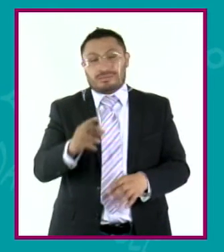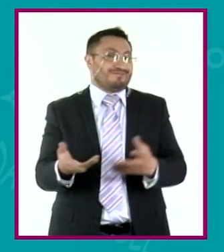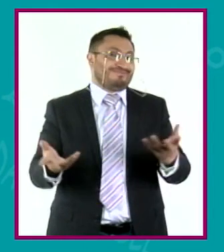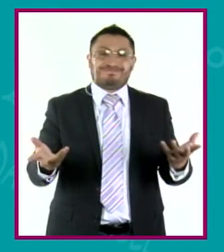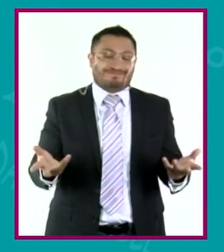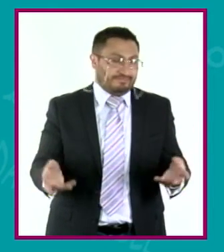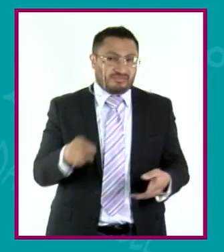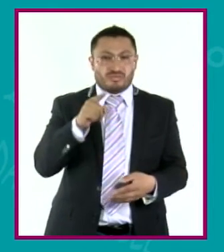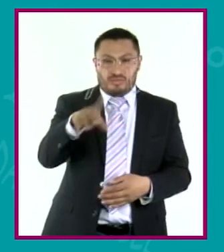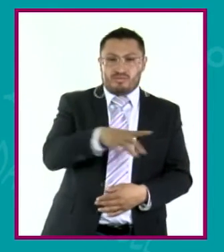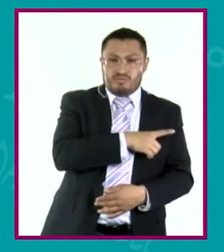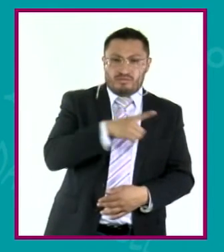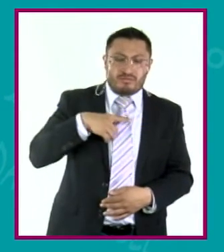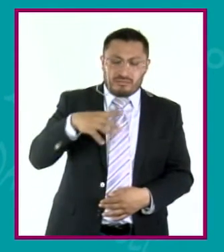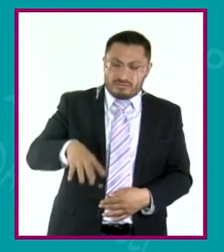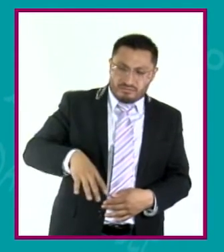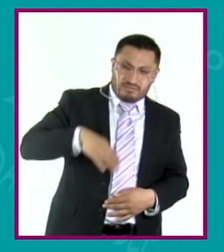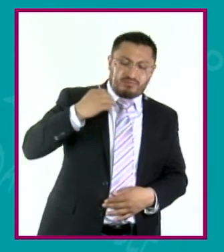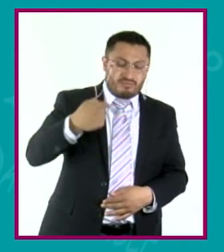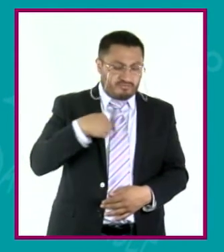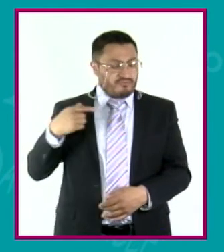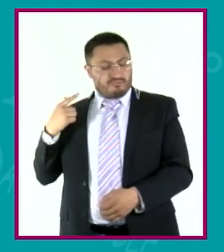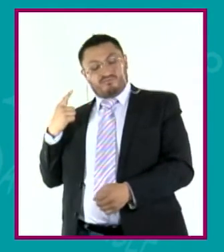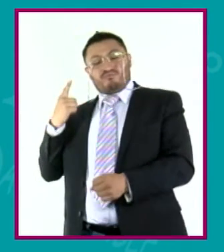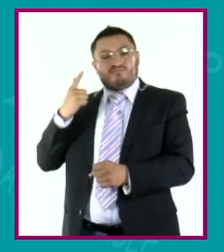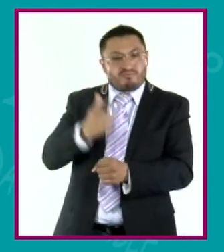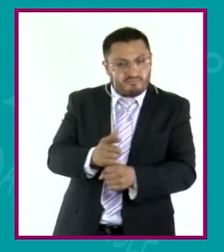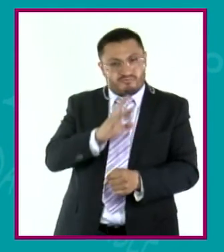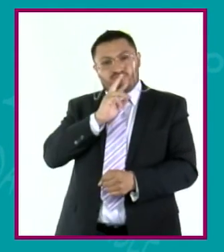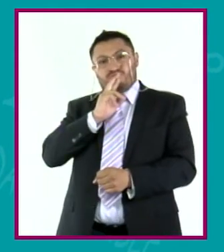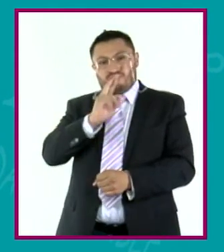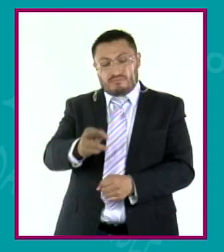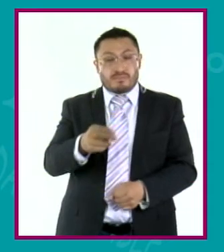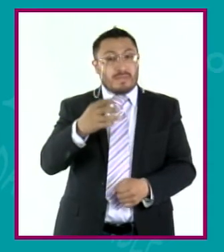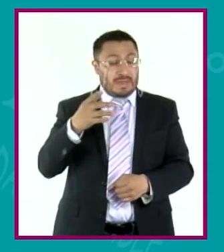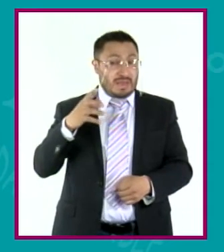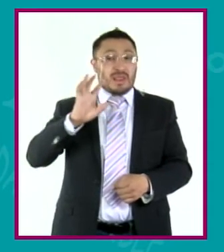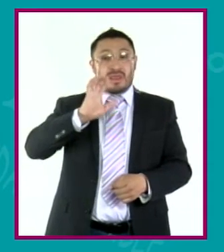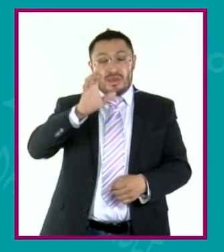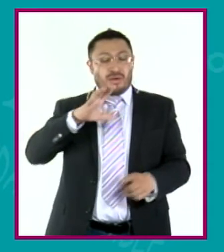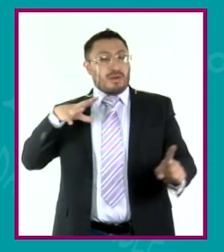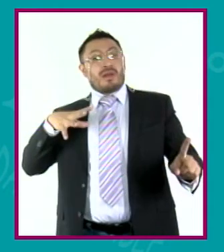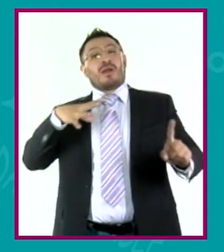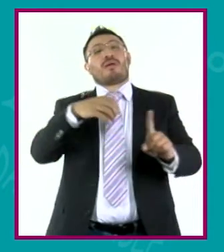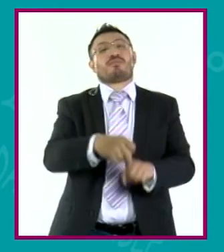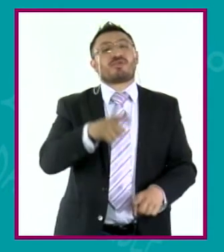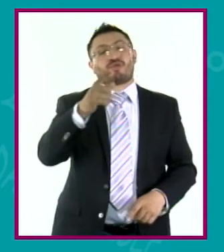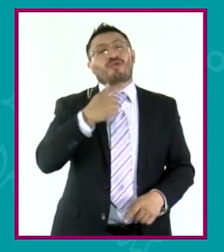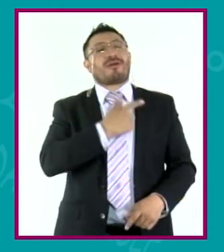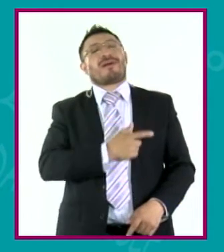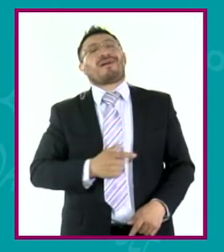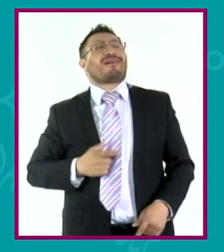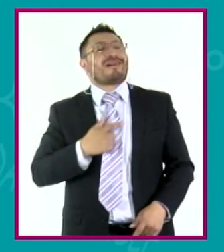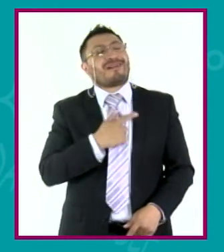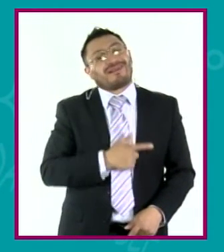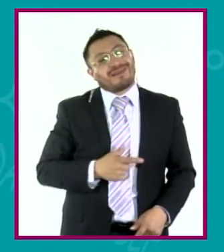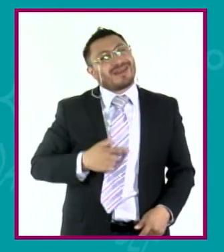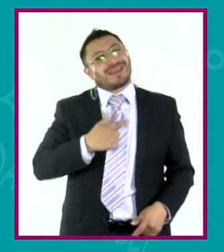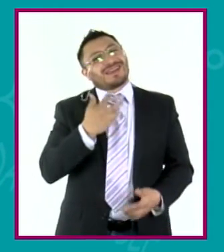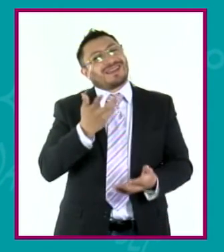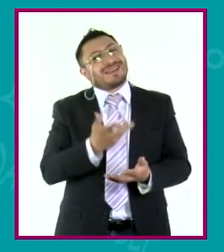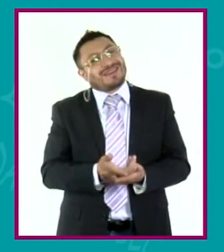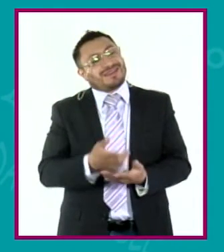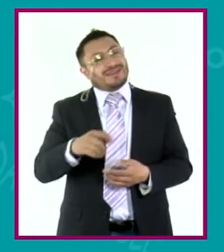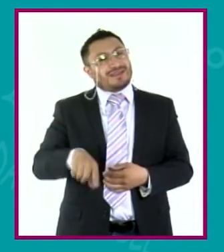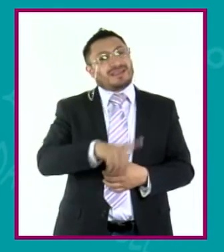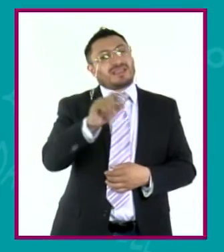que no voy a encontrar la puerta? Está, y el día que la encuentras está el placer inmenso. Y luego dices, pues vamos por